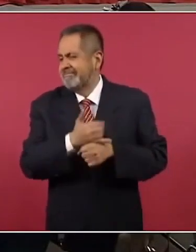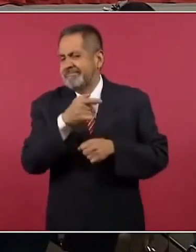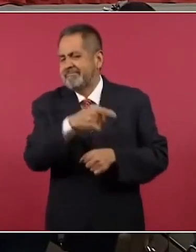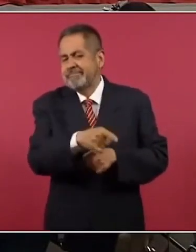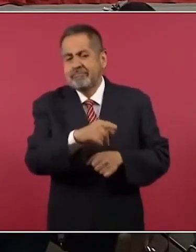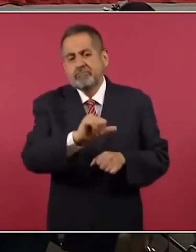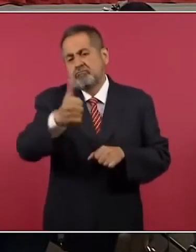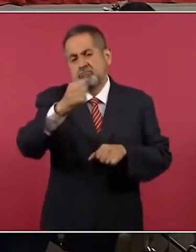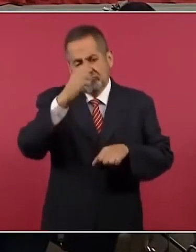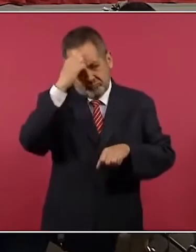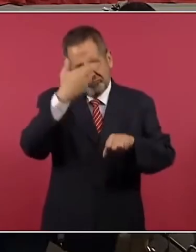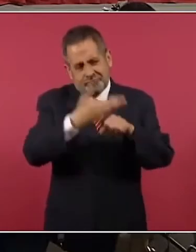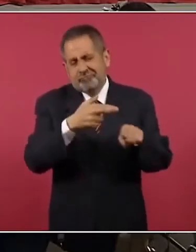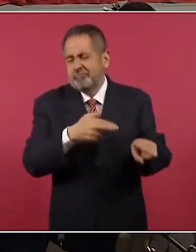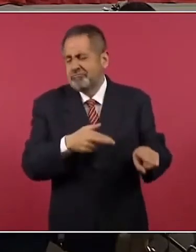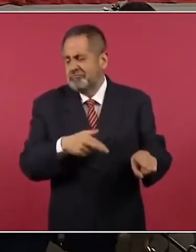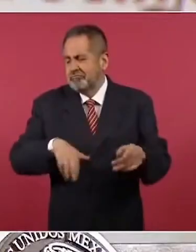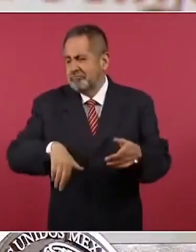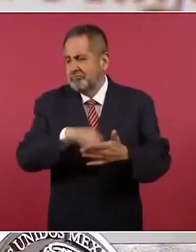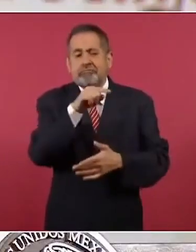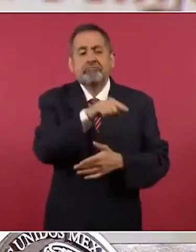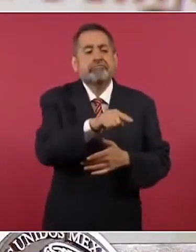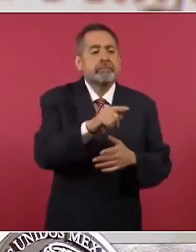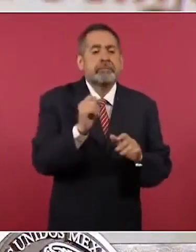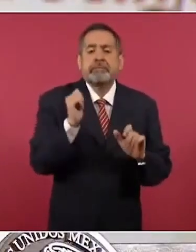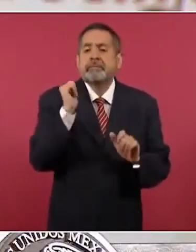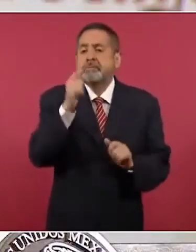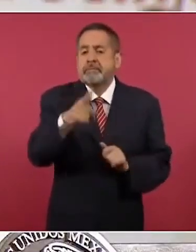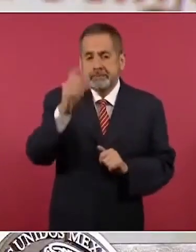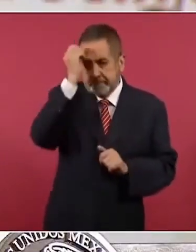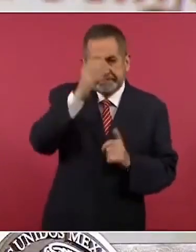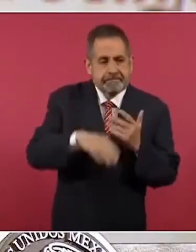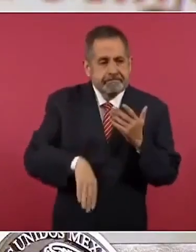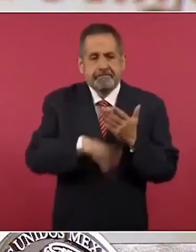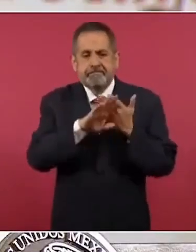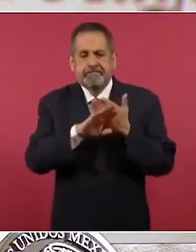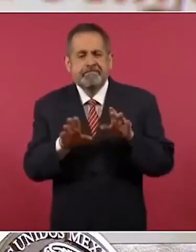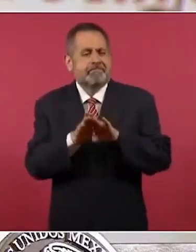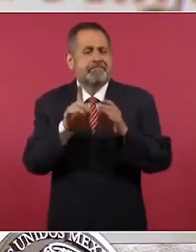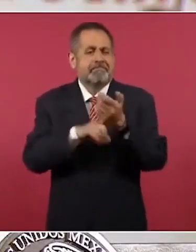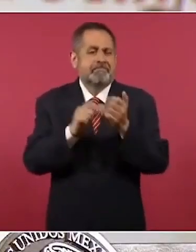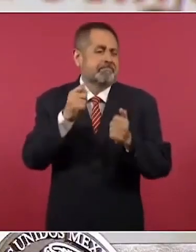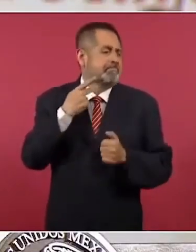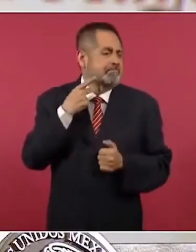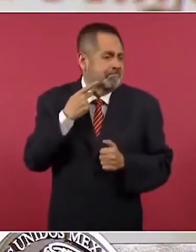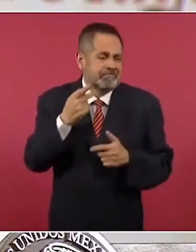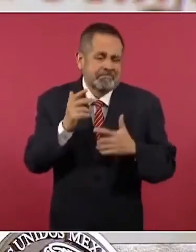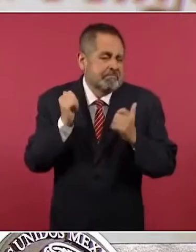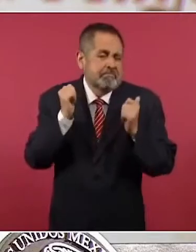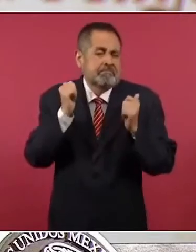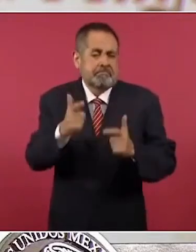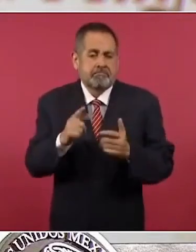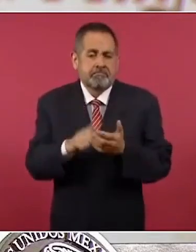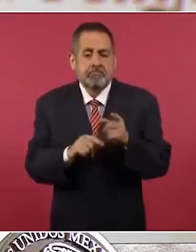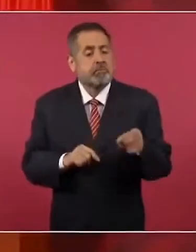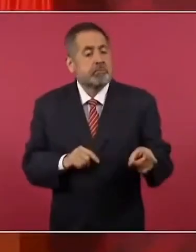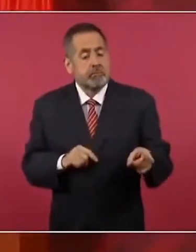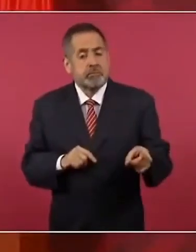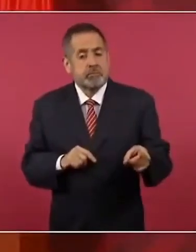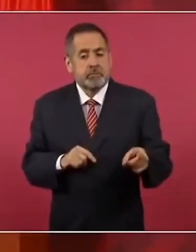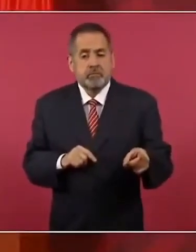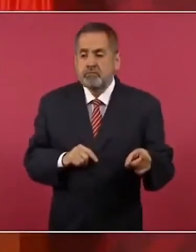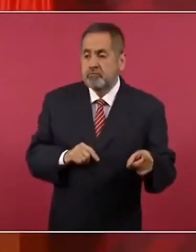extranjeros que habían manifestado alguna opinión de carácter política, sobre todo, o alguna